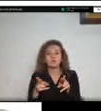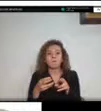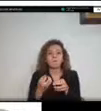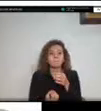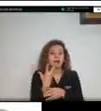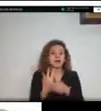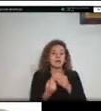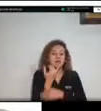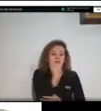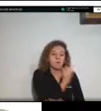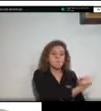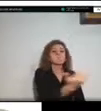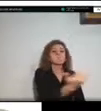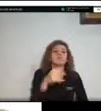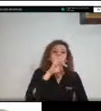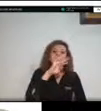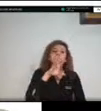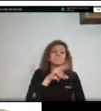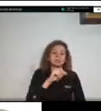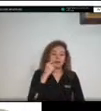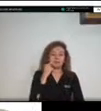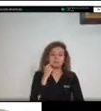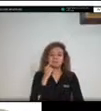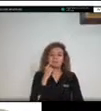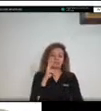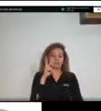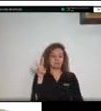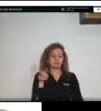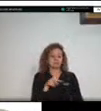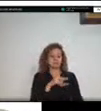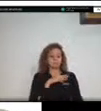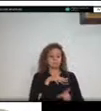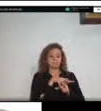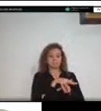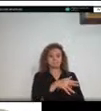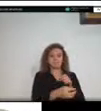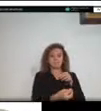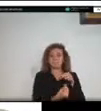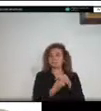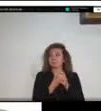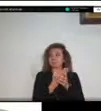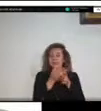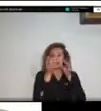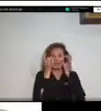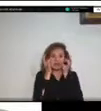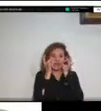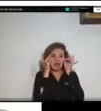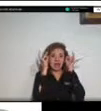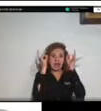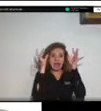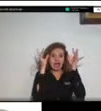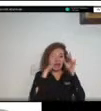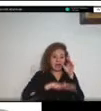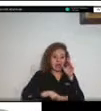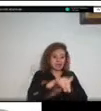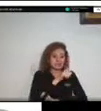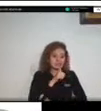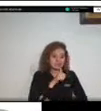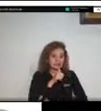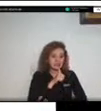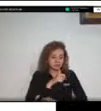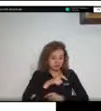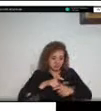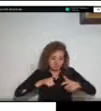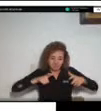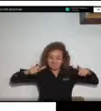cuando tuvimos una afectación aquí no se alcanza a dimensionar el tamaño de este cuerpo de agua estamos hablando de un cuerpo